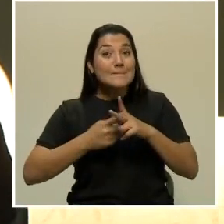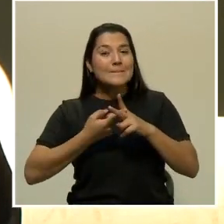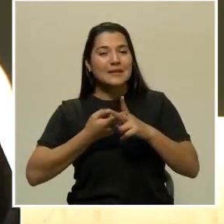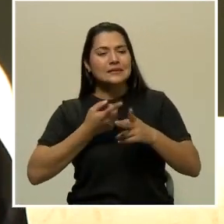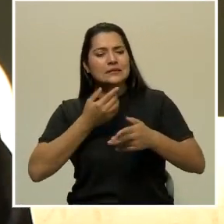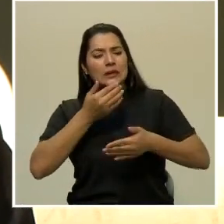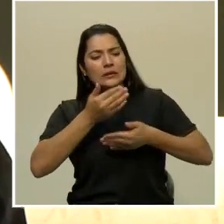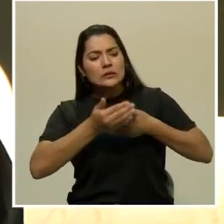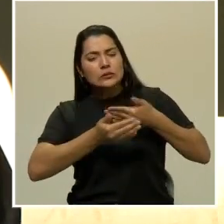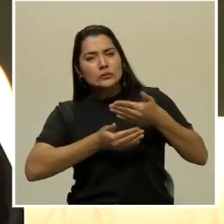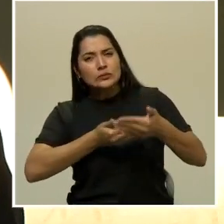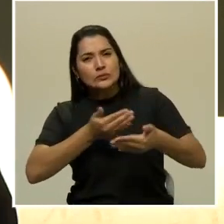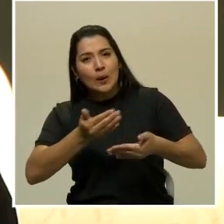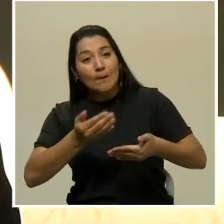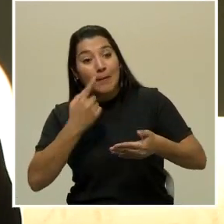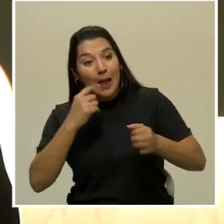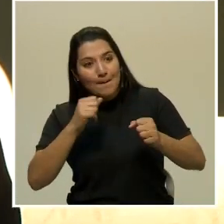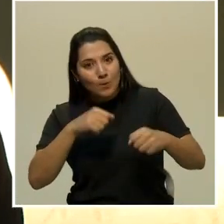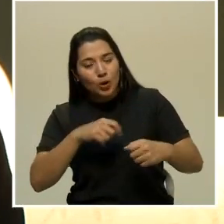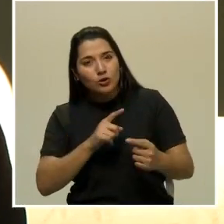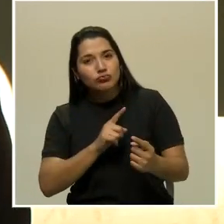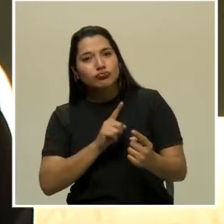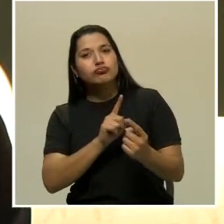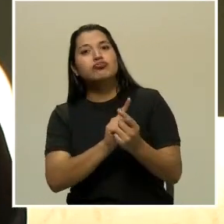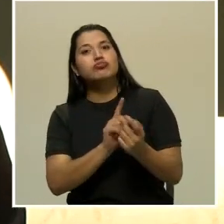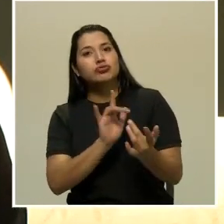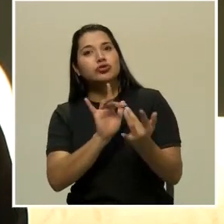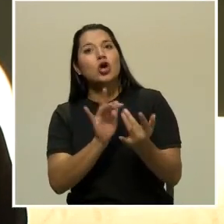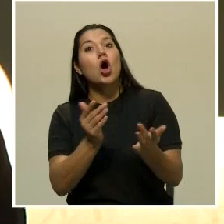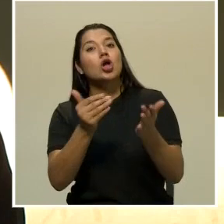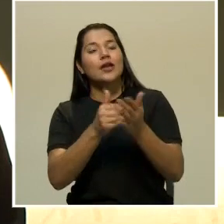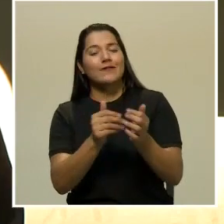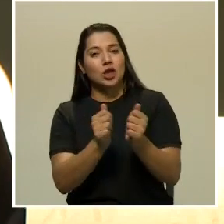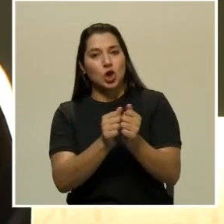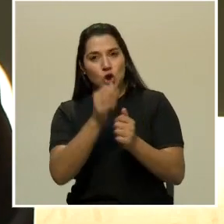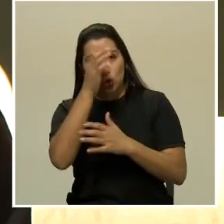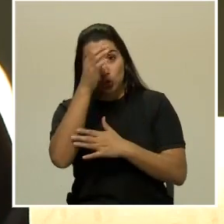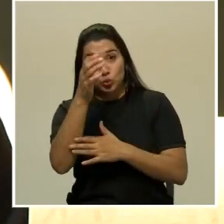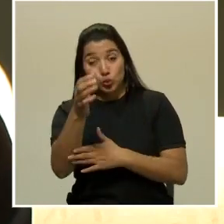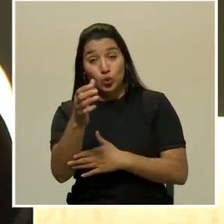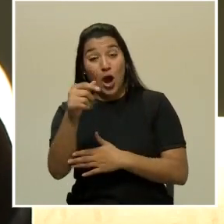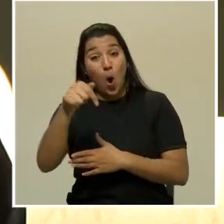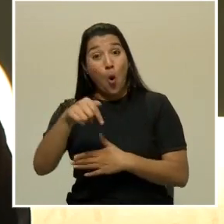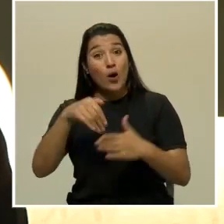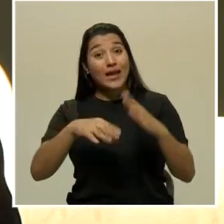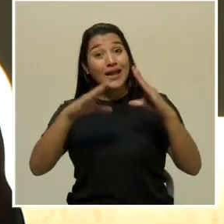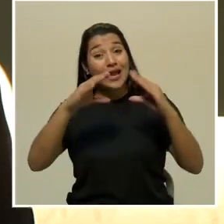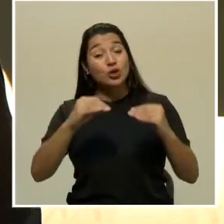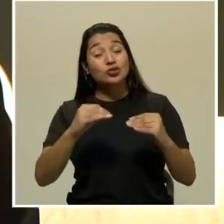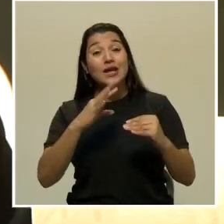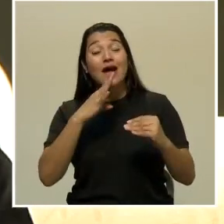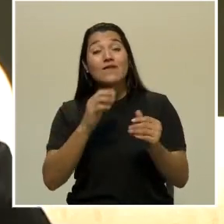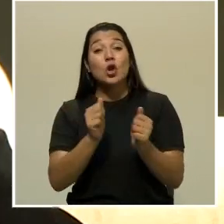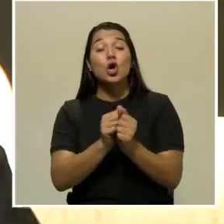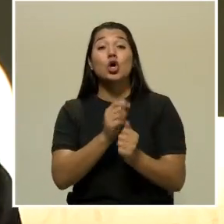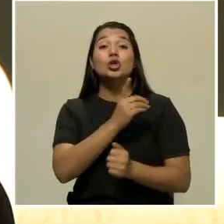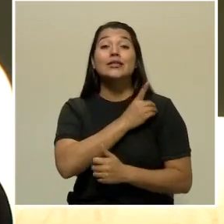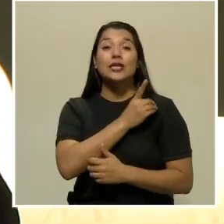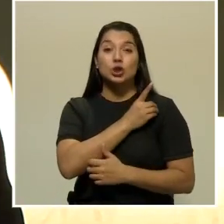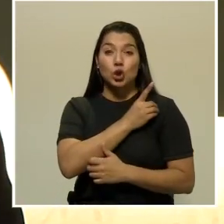encontrarnos con la cultura lo voy a conversar esta noche justamente con la directora